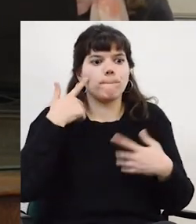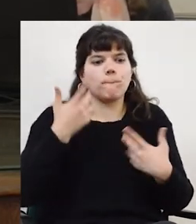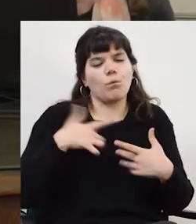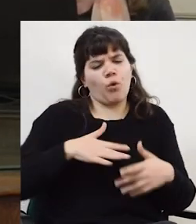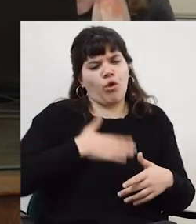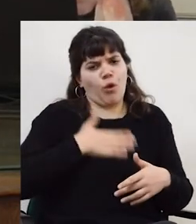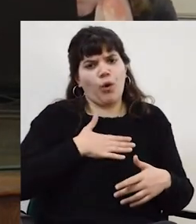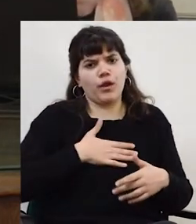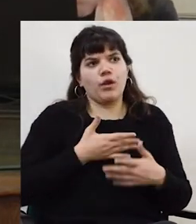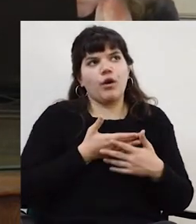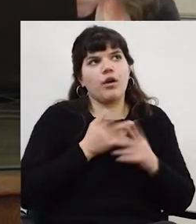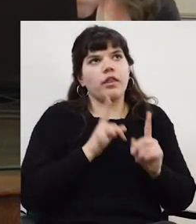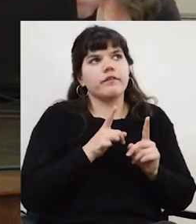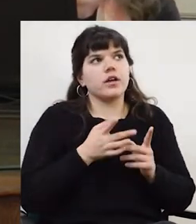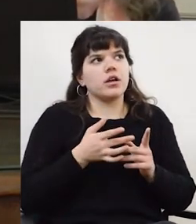de acuerdo con que haya que